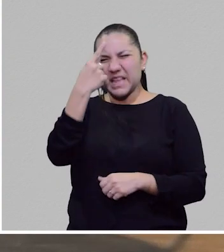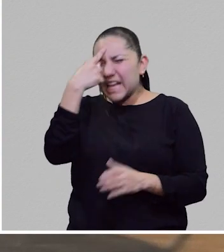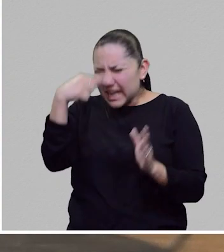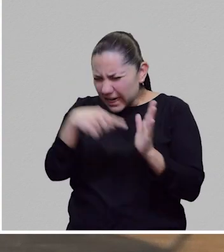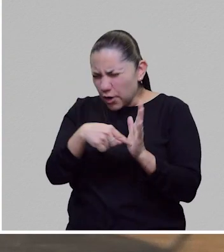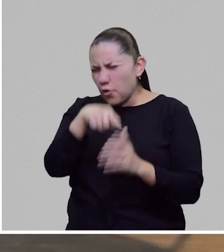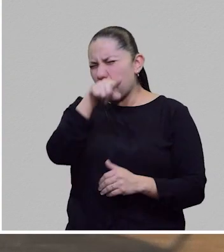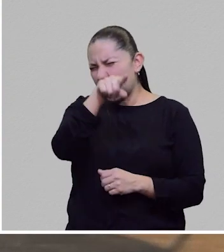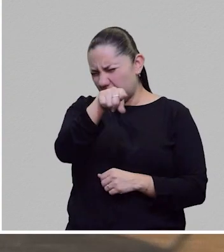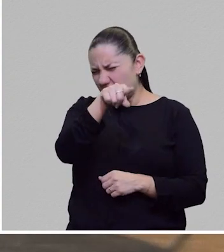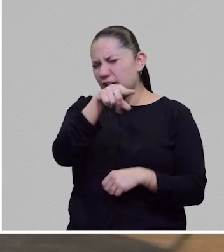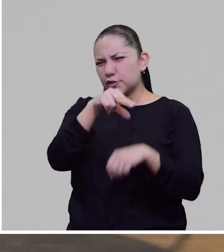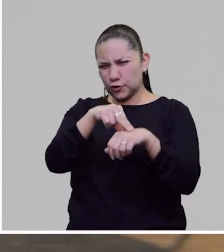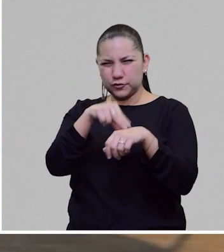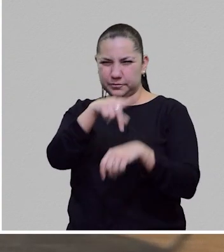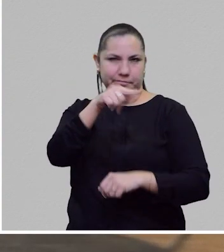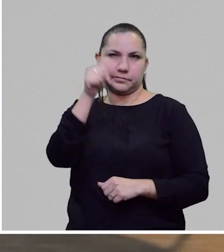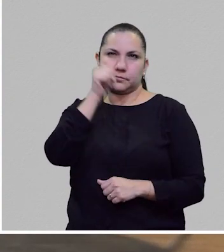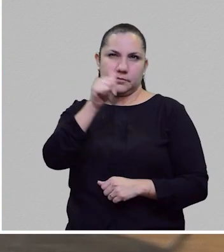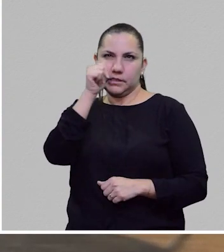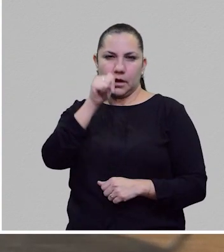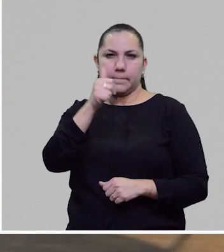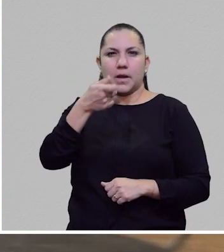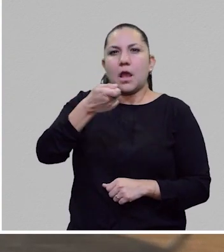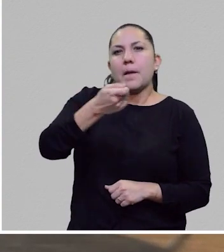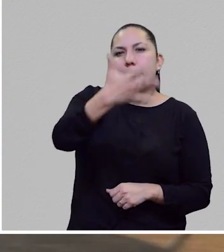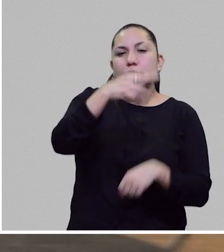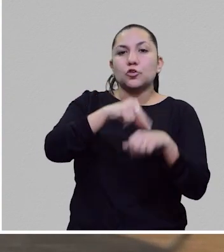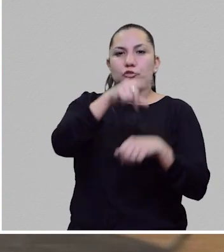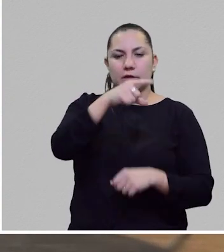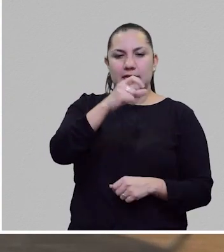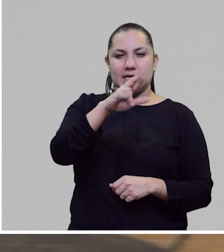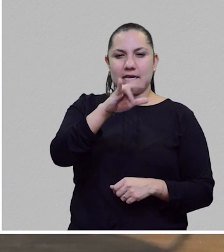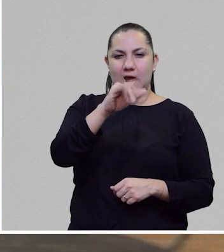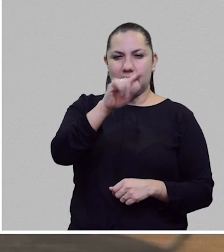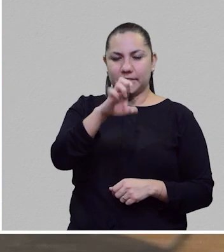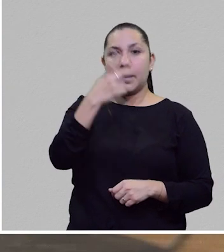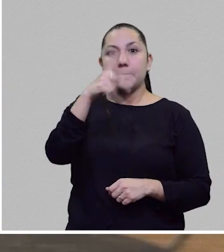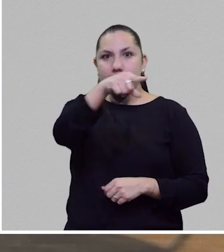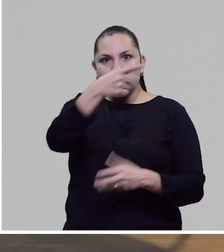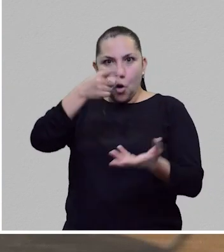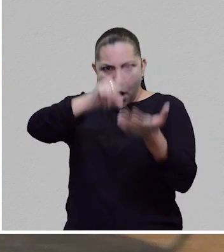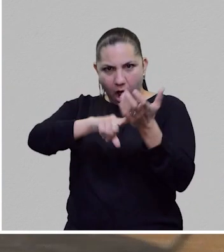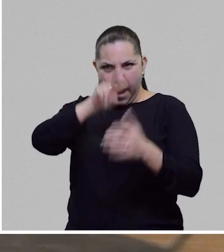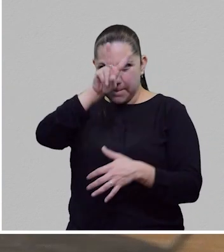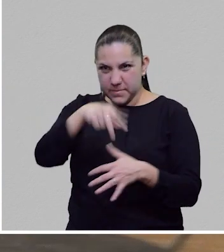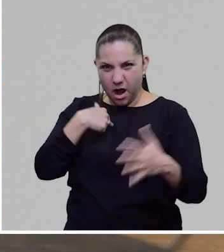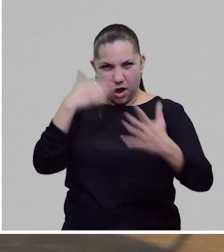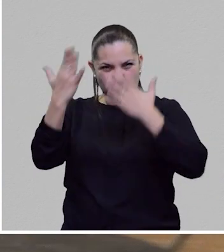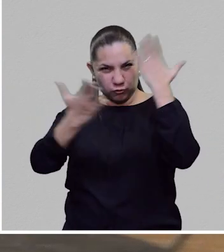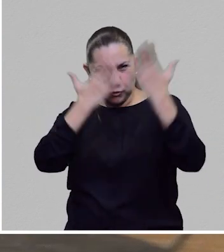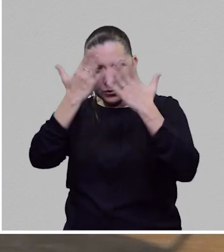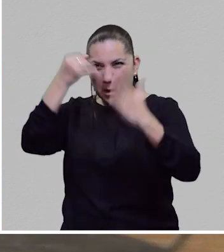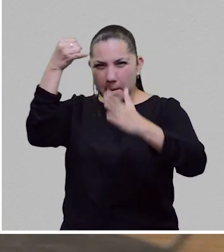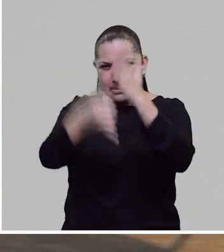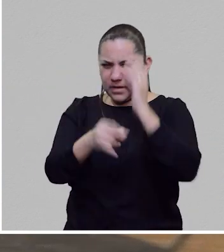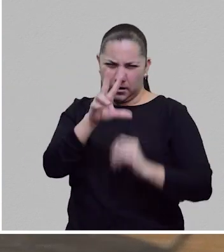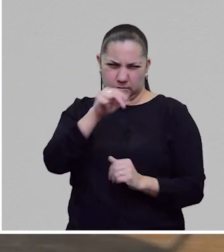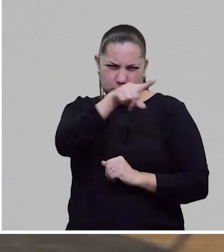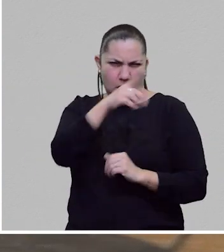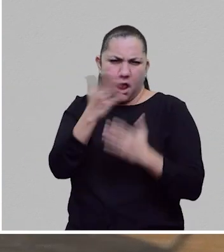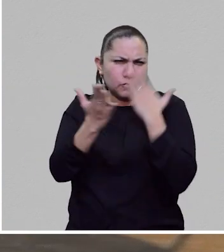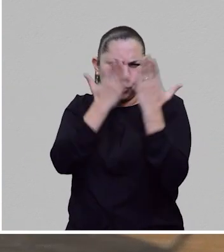dice, creo que era Vicente Quirarte el que decía que siempre se lo doctoran sin haber pasado por las molestias de hacer un doctorado,